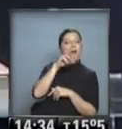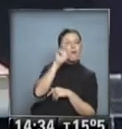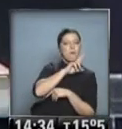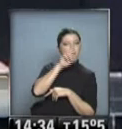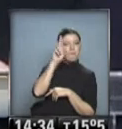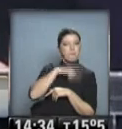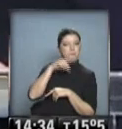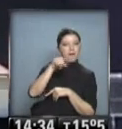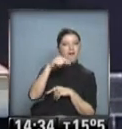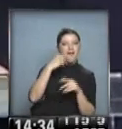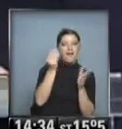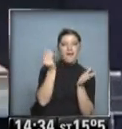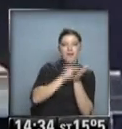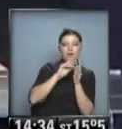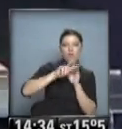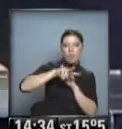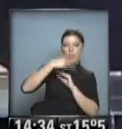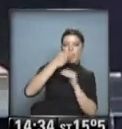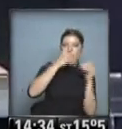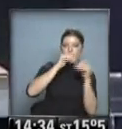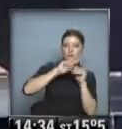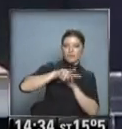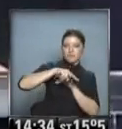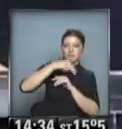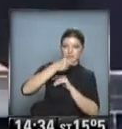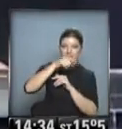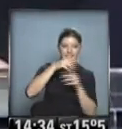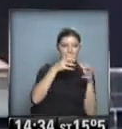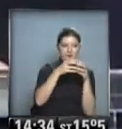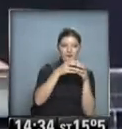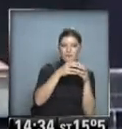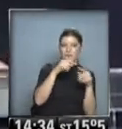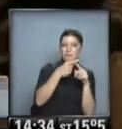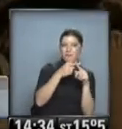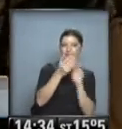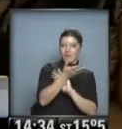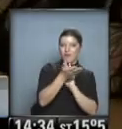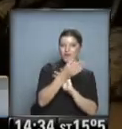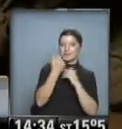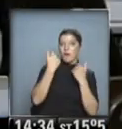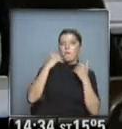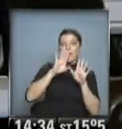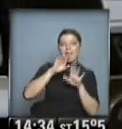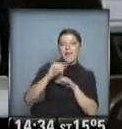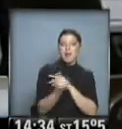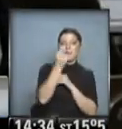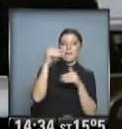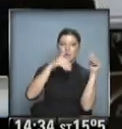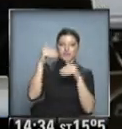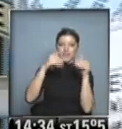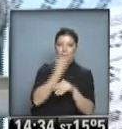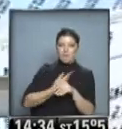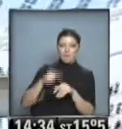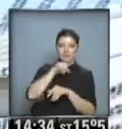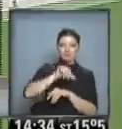casi duplicó en votos a los candidatos de la derecha, lo que podría hacer prever una victoria en primera vuelta, algo que no sucede desde